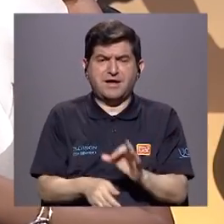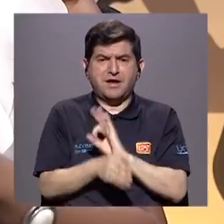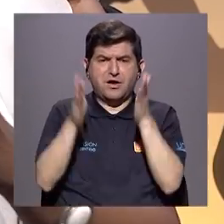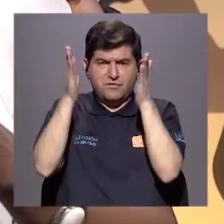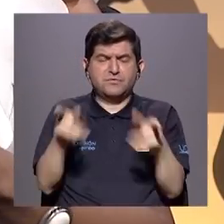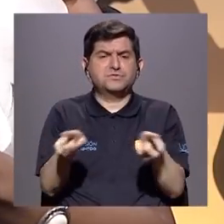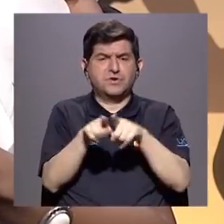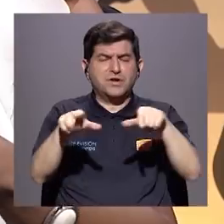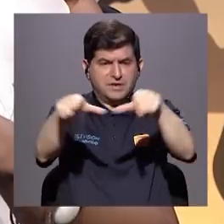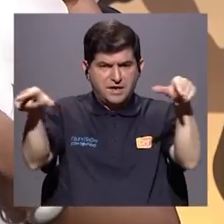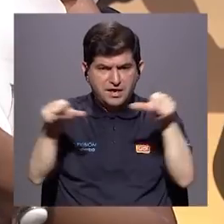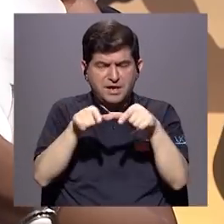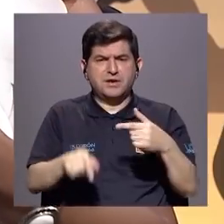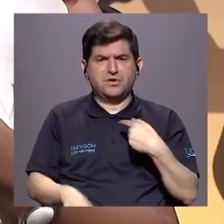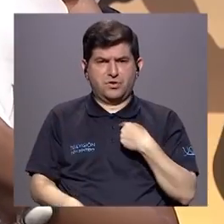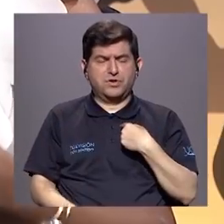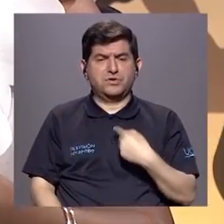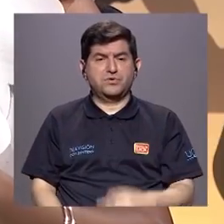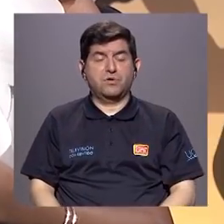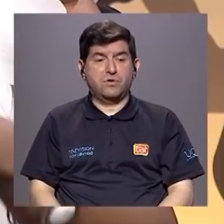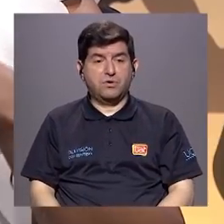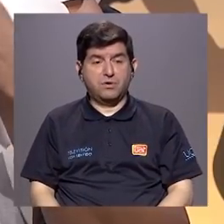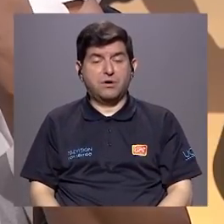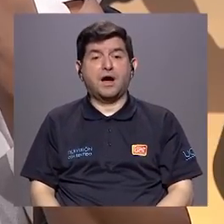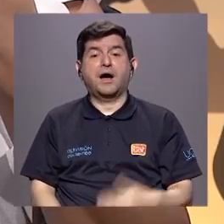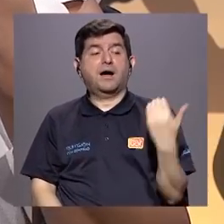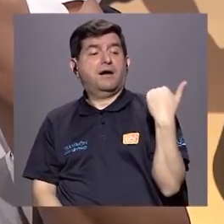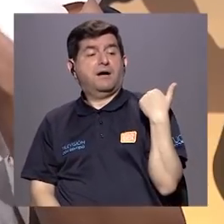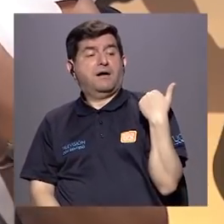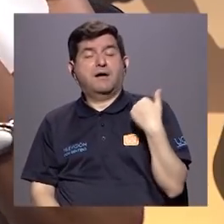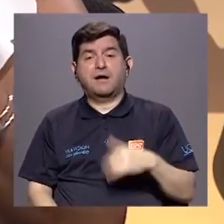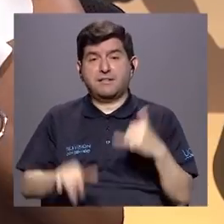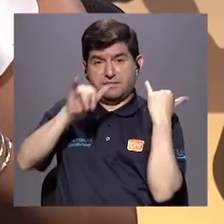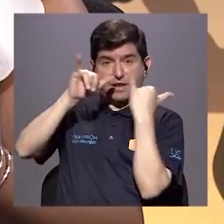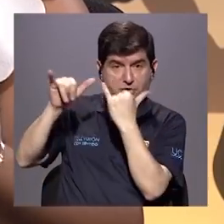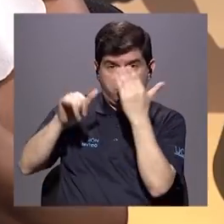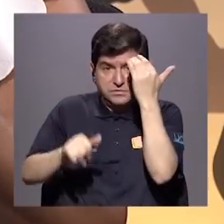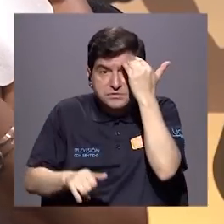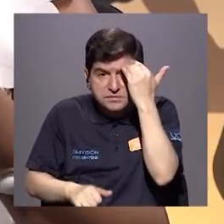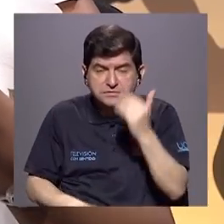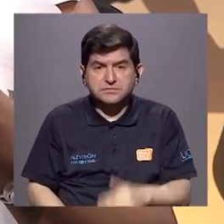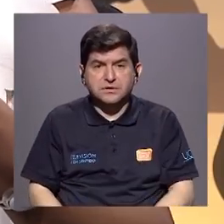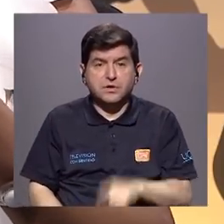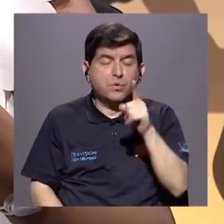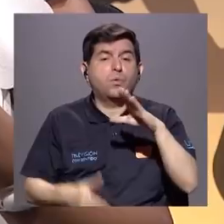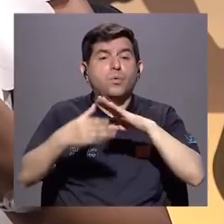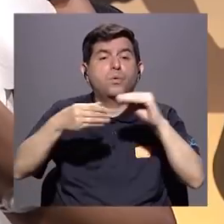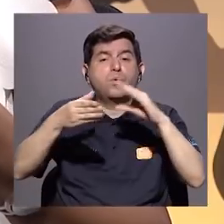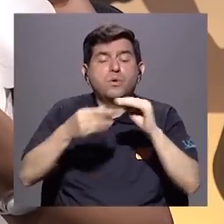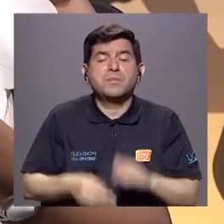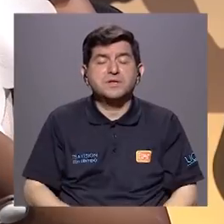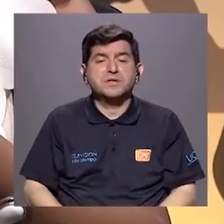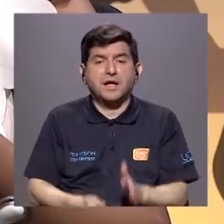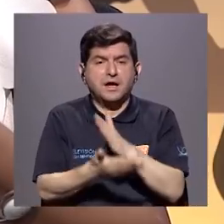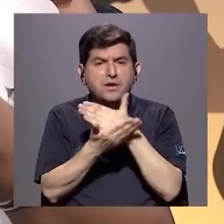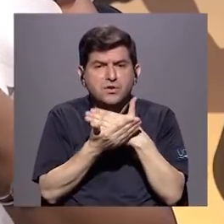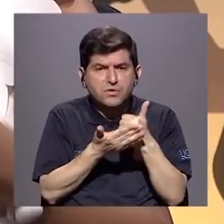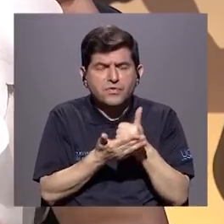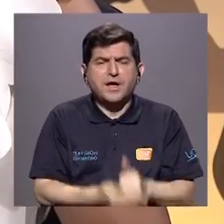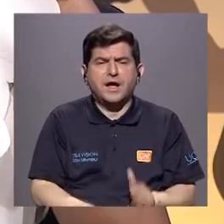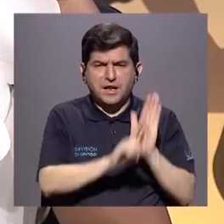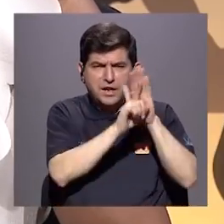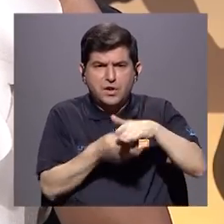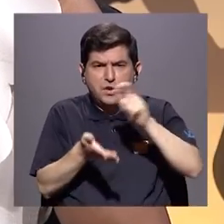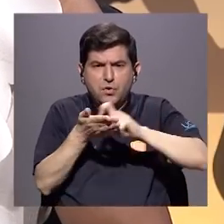que está también ahí y me llega una denuncia, hay algún comentario de que está pasando bullying,